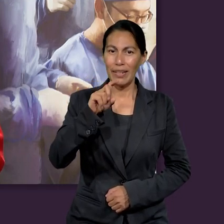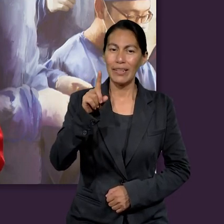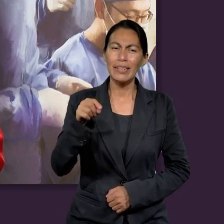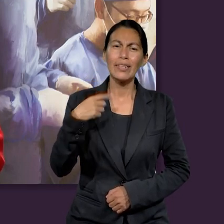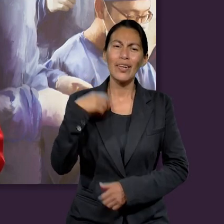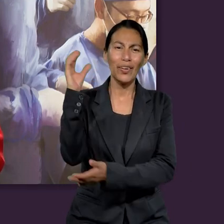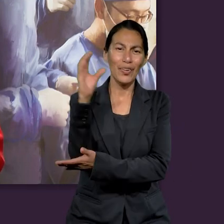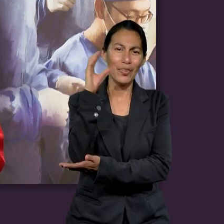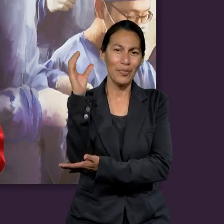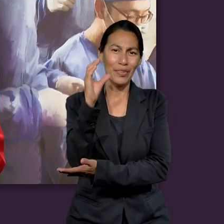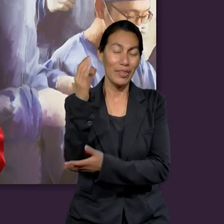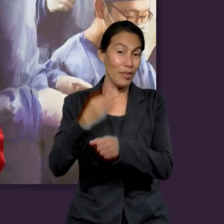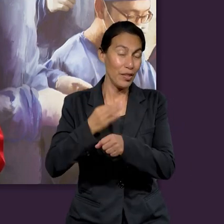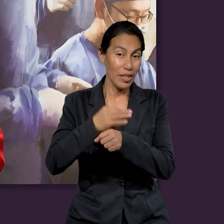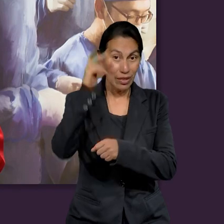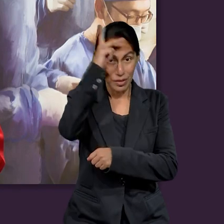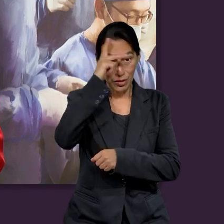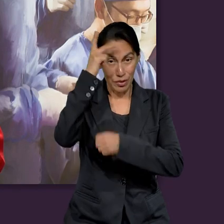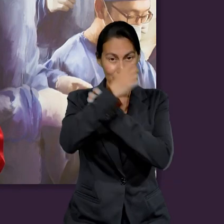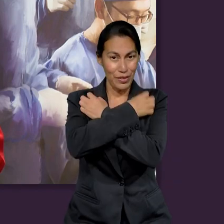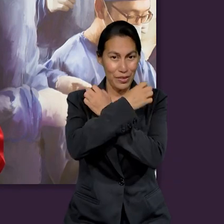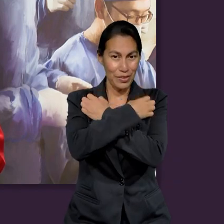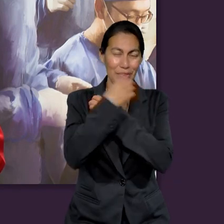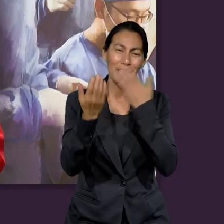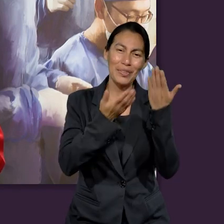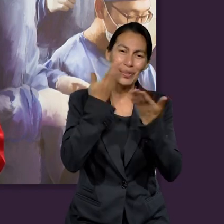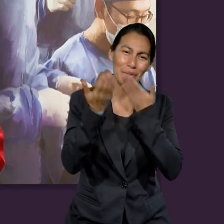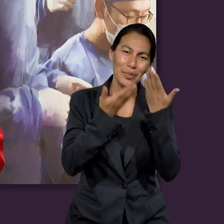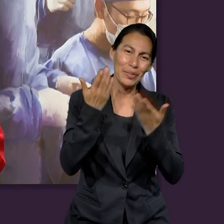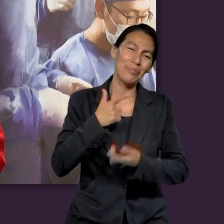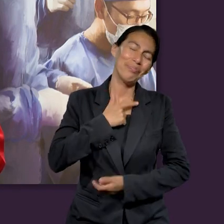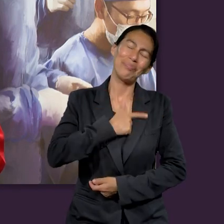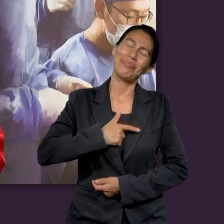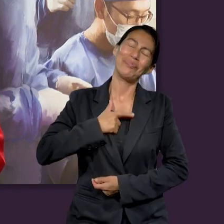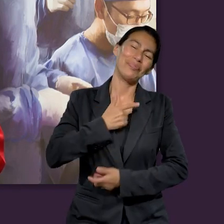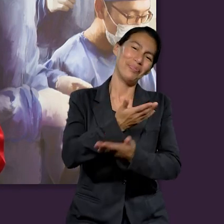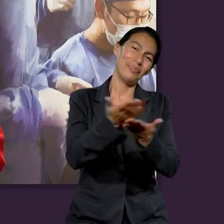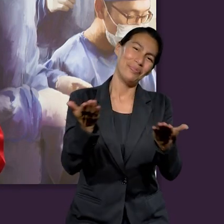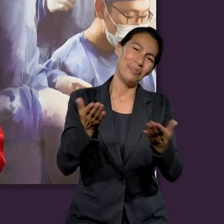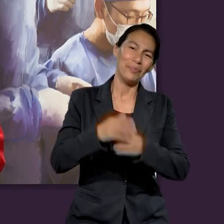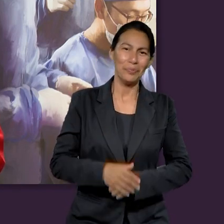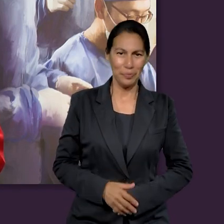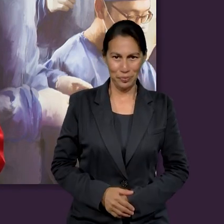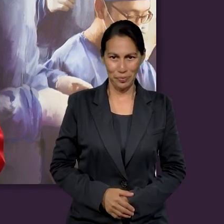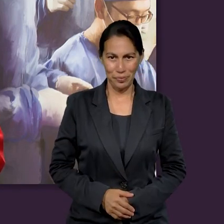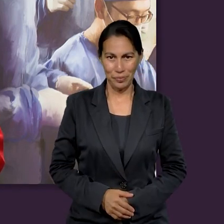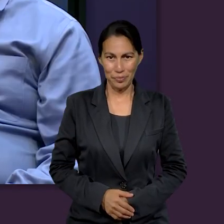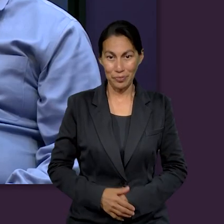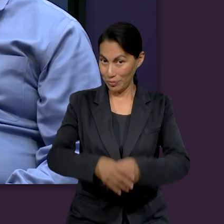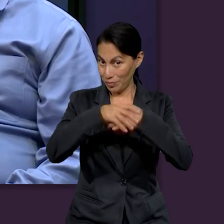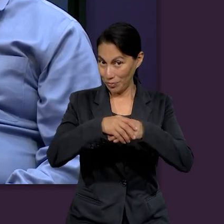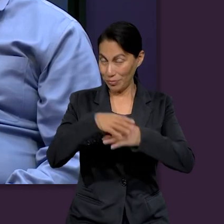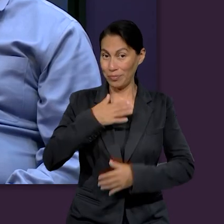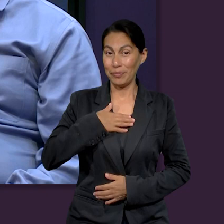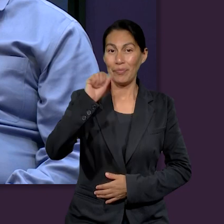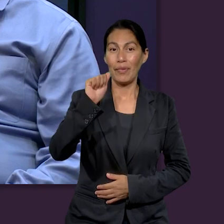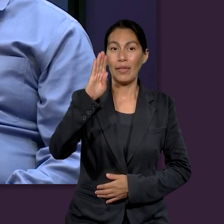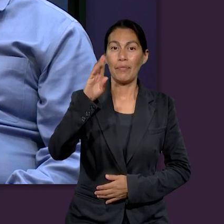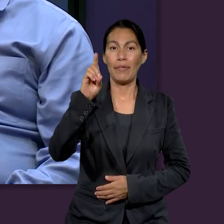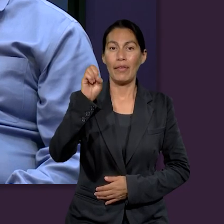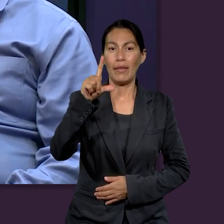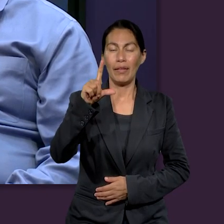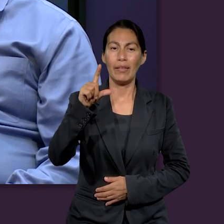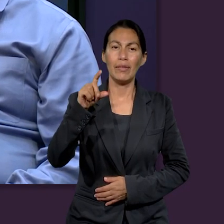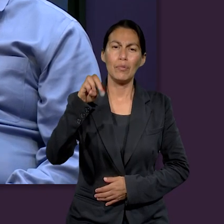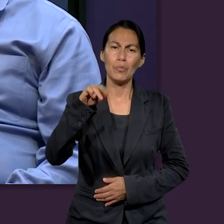momento estoy estudiando Psicología Educativa y para mí es un gusto poder estar aquí con todos ustedes. Saludos, soy Abdel